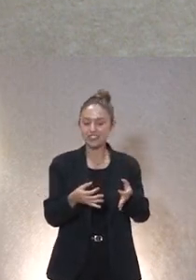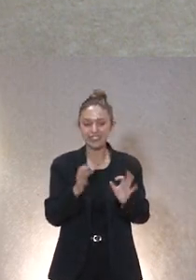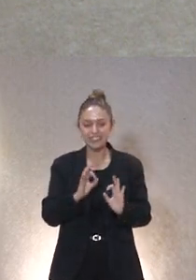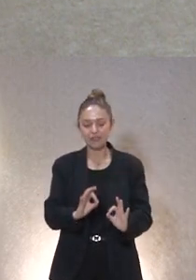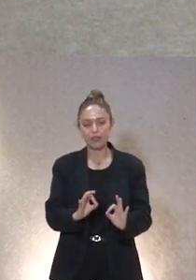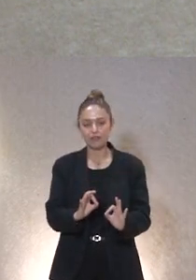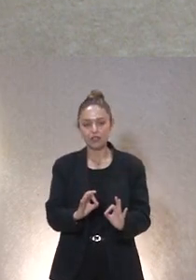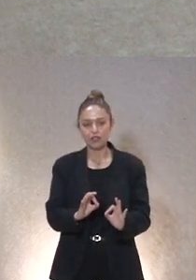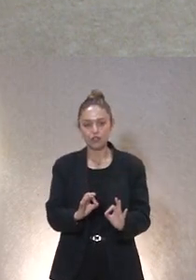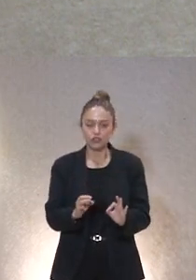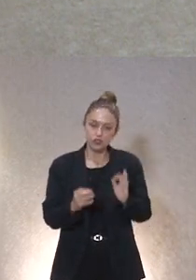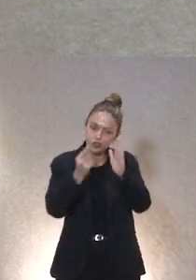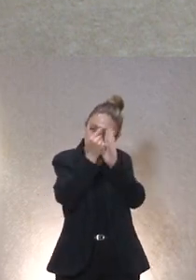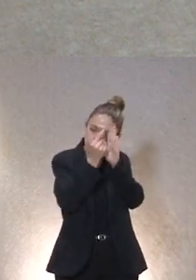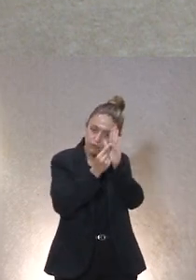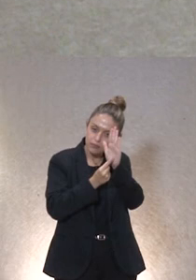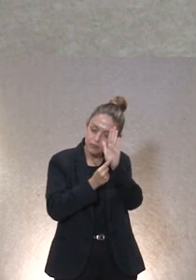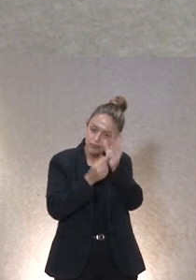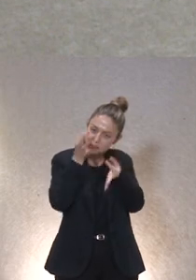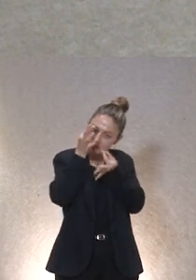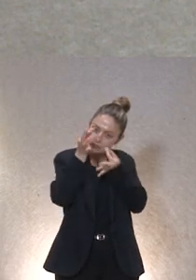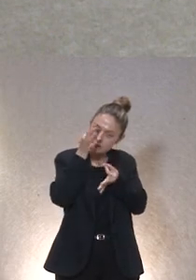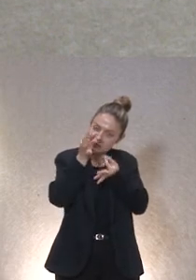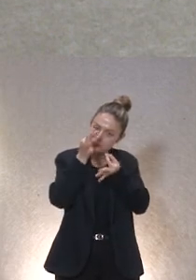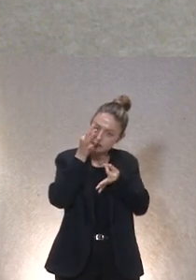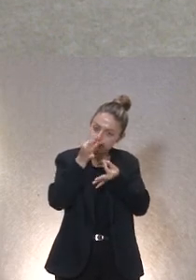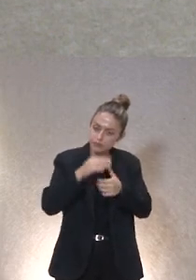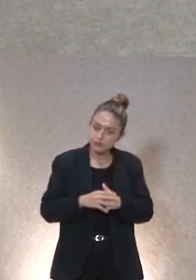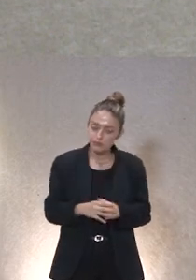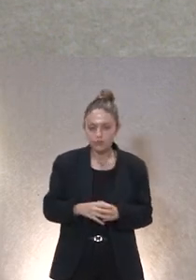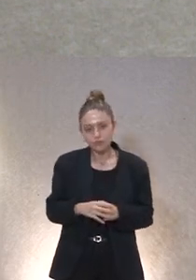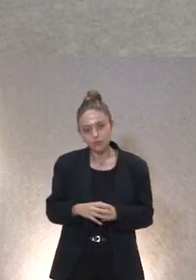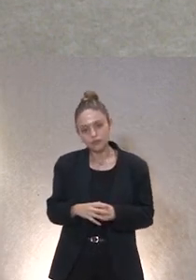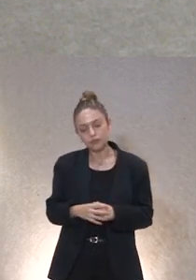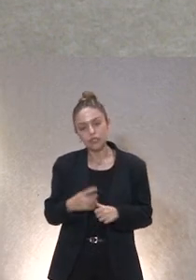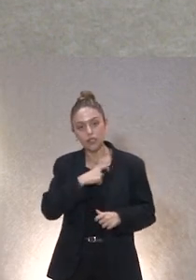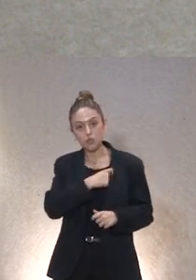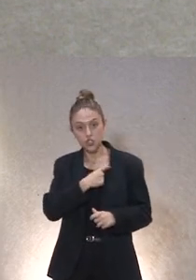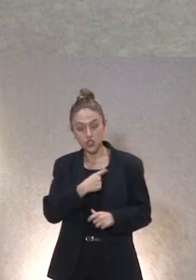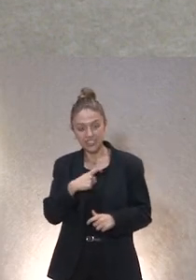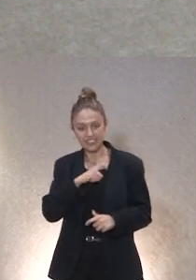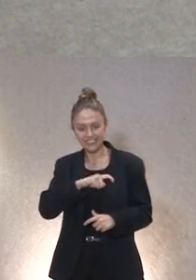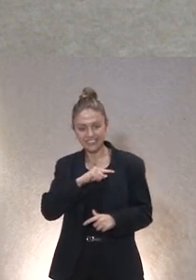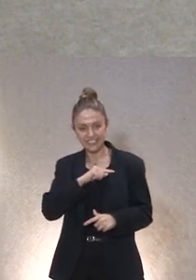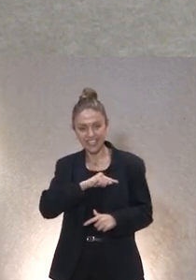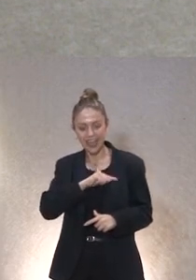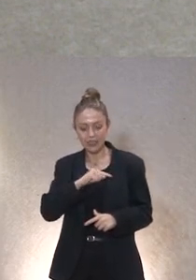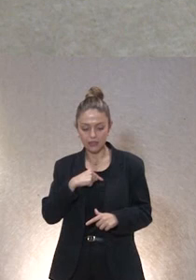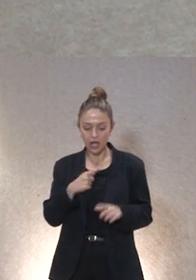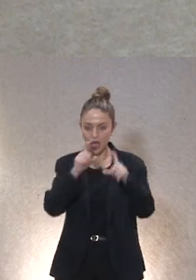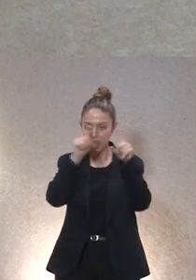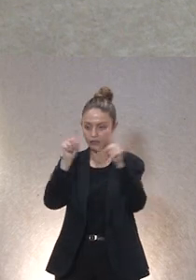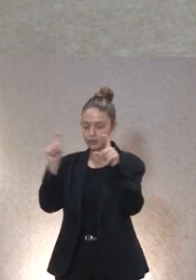diseñados y pautados y sobre todo desde las comisiones de ética que hemos creado en las distintas